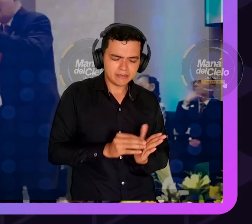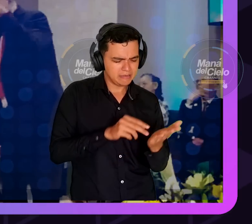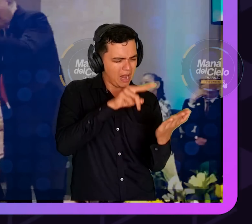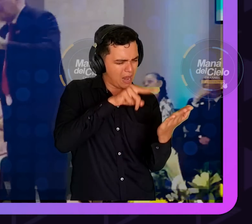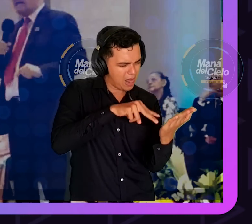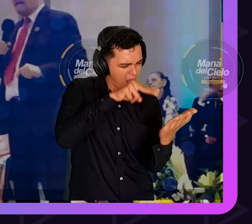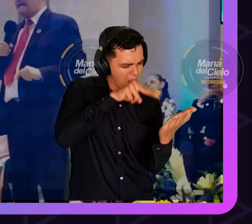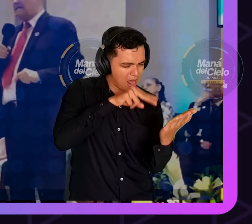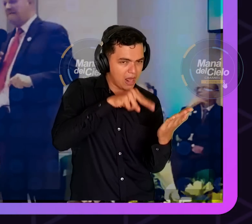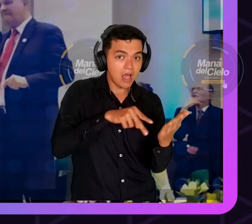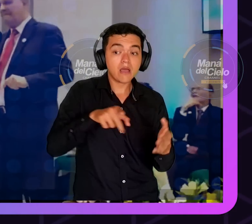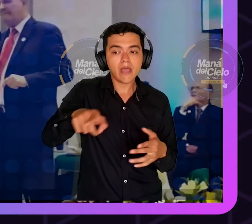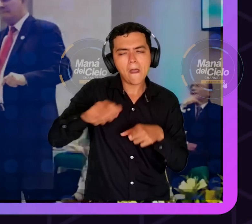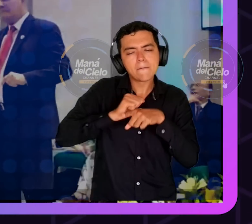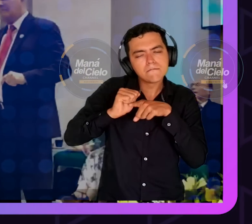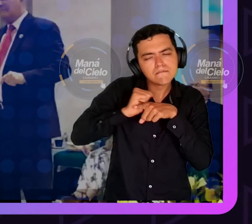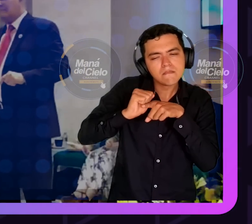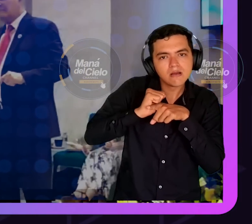por algo están ahí.